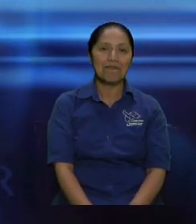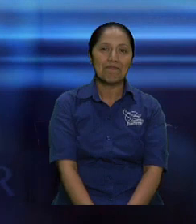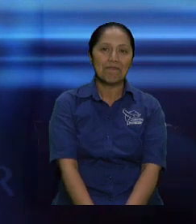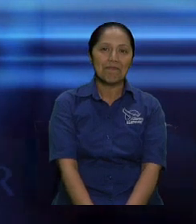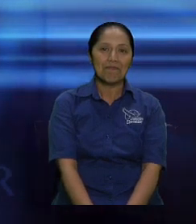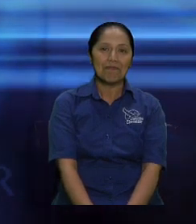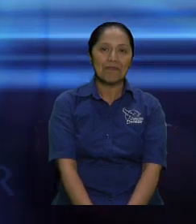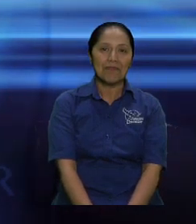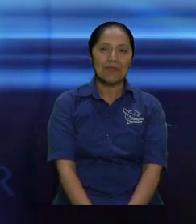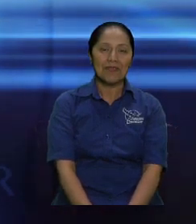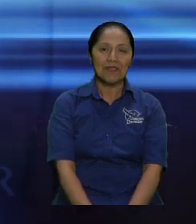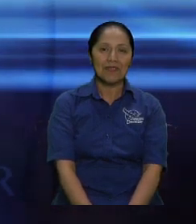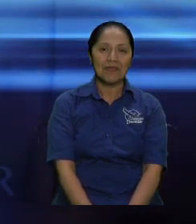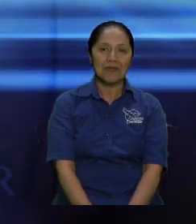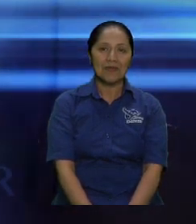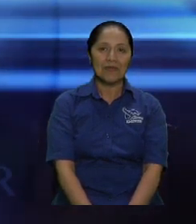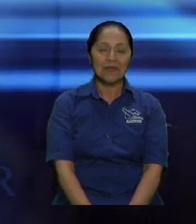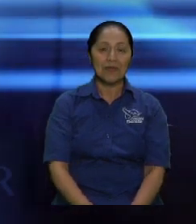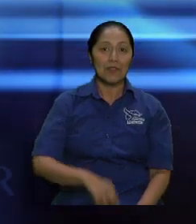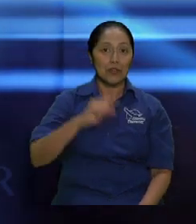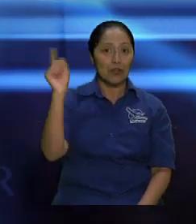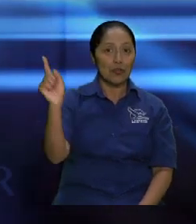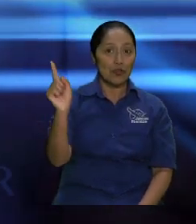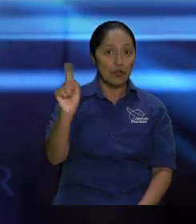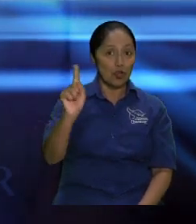porque no todos pueden comer lo mismo